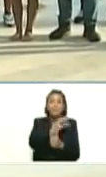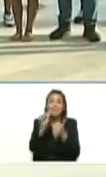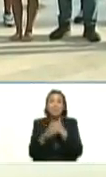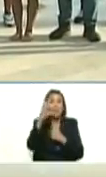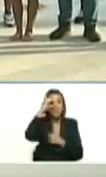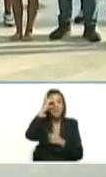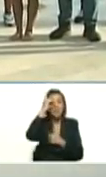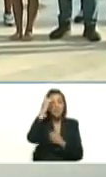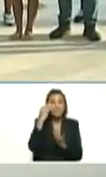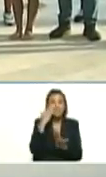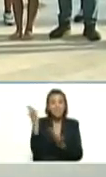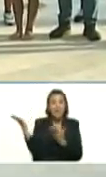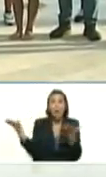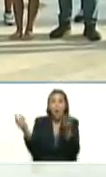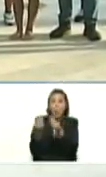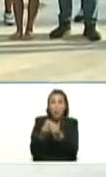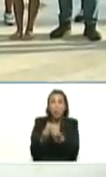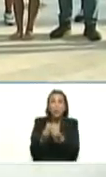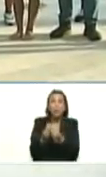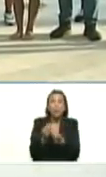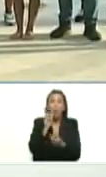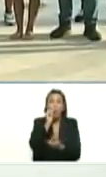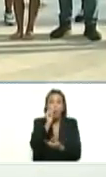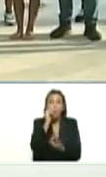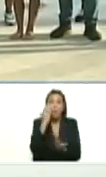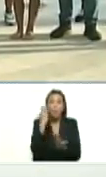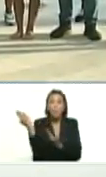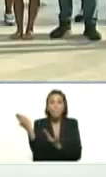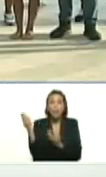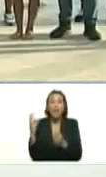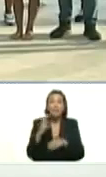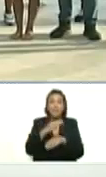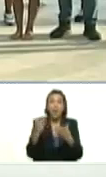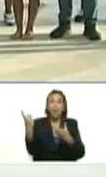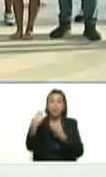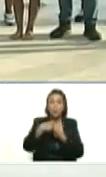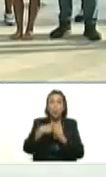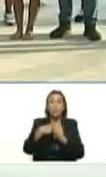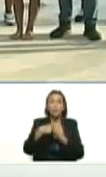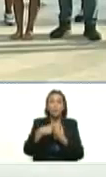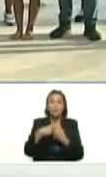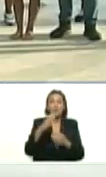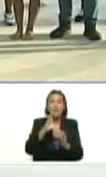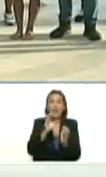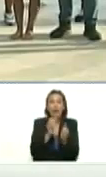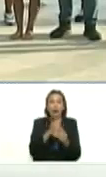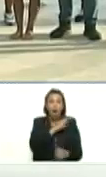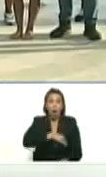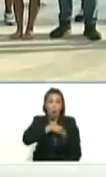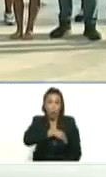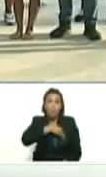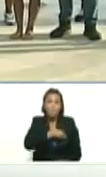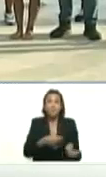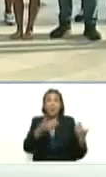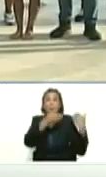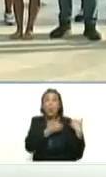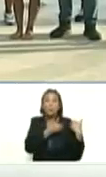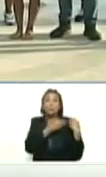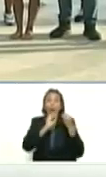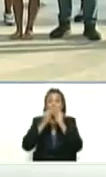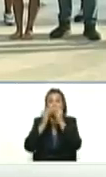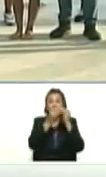ejecutiva junto a Francisco Garcés, miembro de la subcomisión que se echó en los hombros la